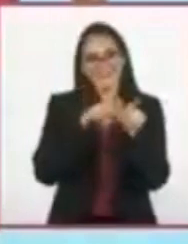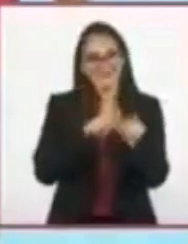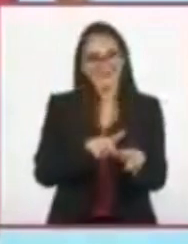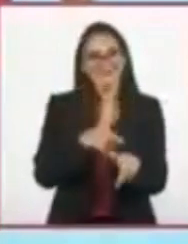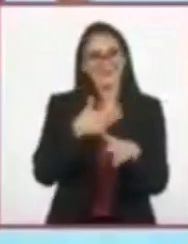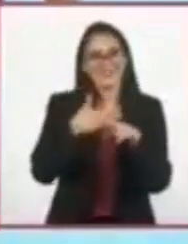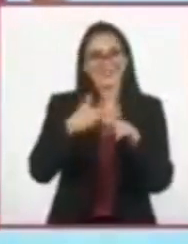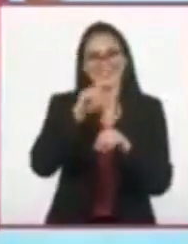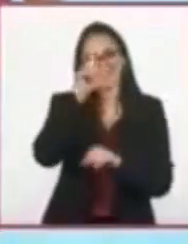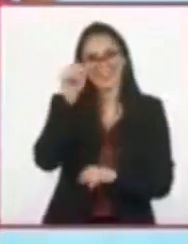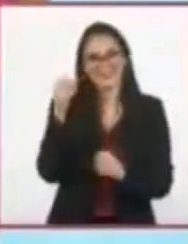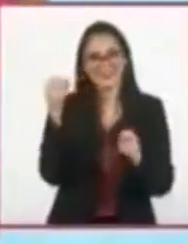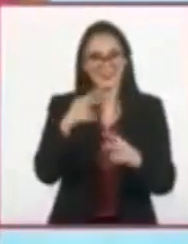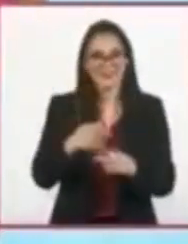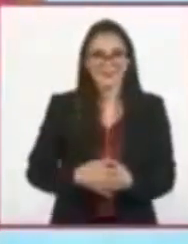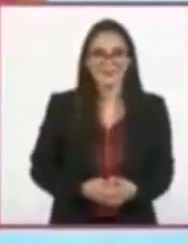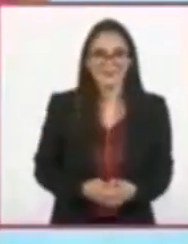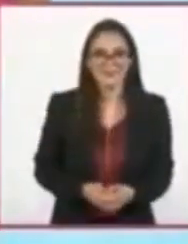¡Hasta pronto!